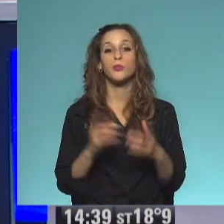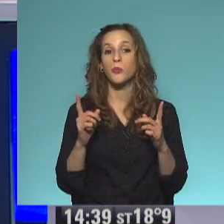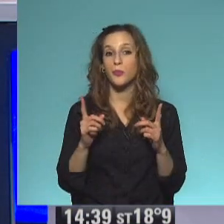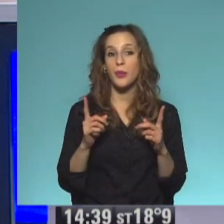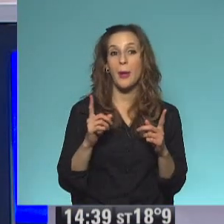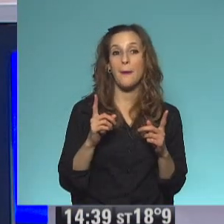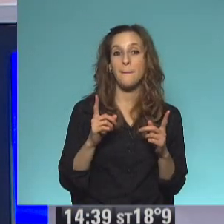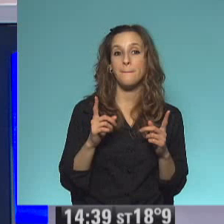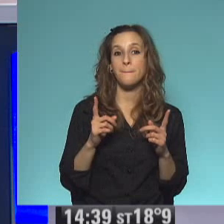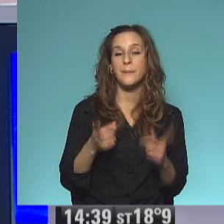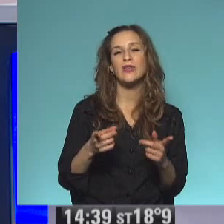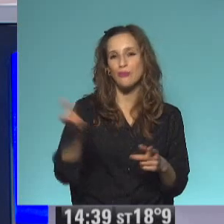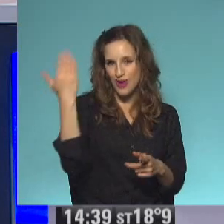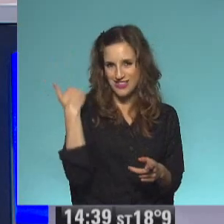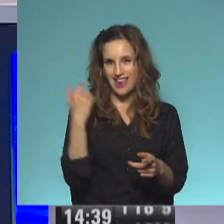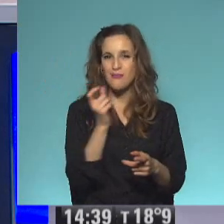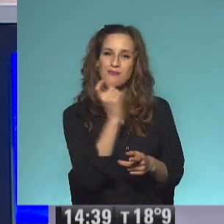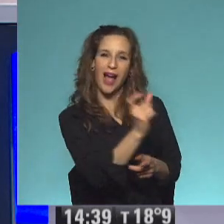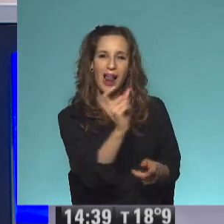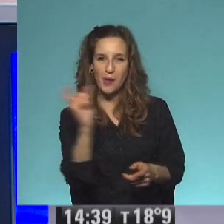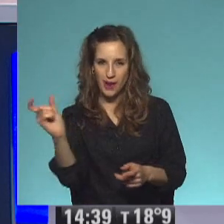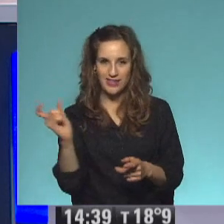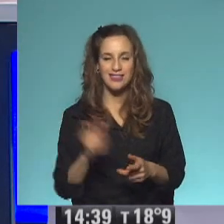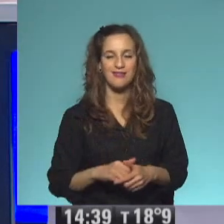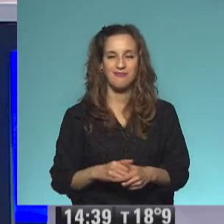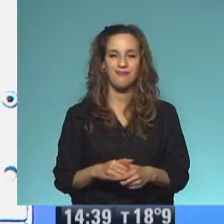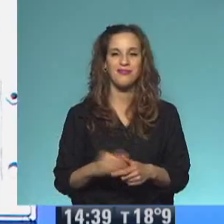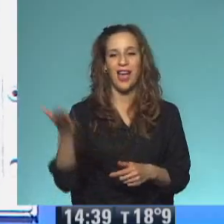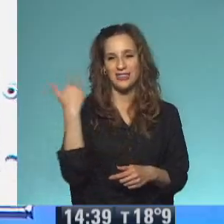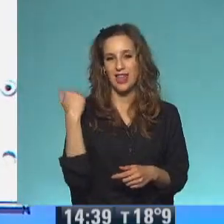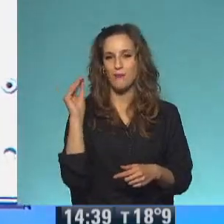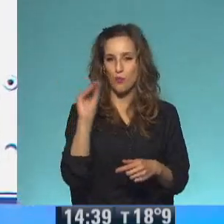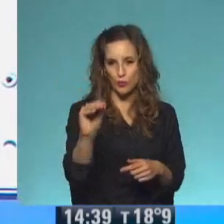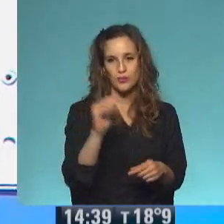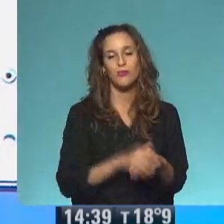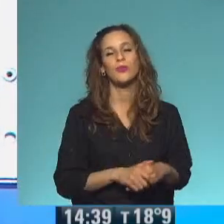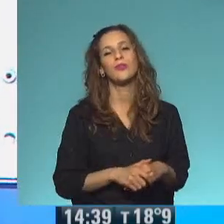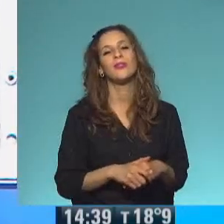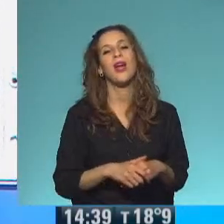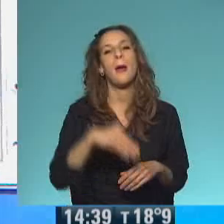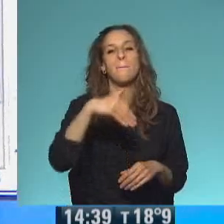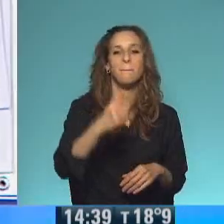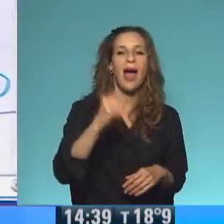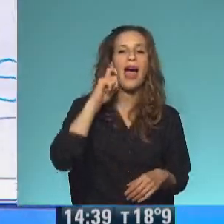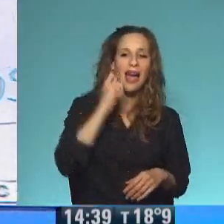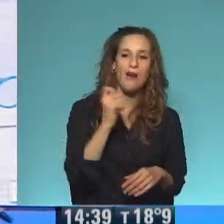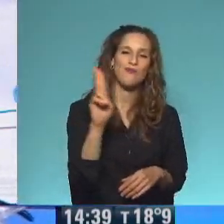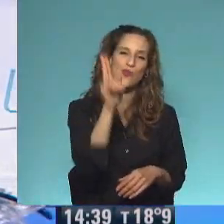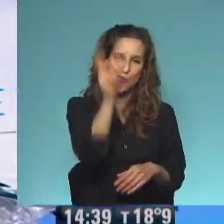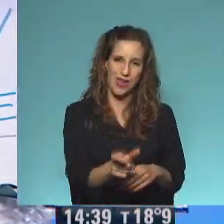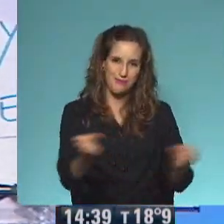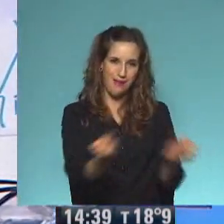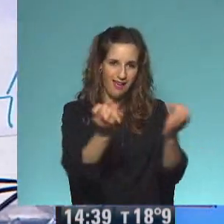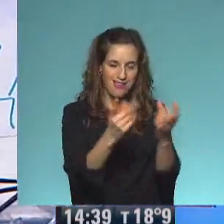Maga y cartera. Estas son de ayer, del cuento de... Del cuento de Mamá Maga. Mamá Maga. Anotamos. Estos son los primeros. Pelo largo.